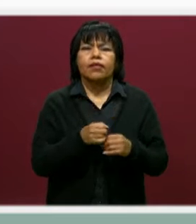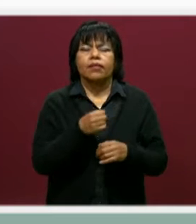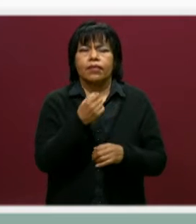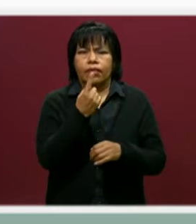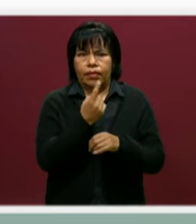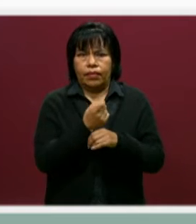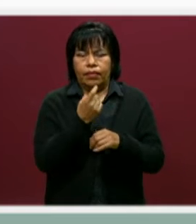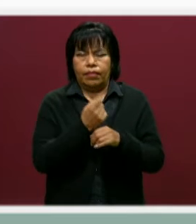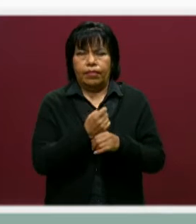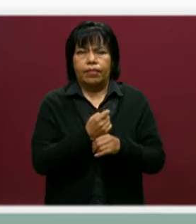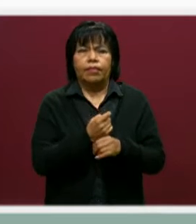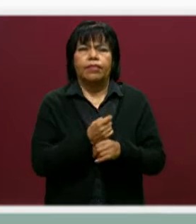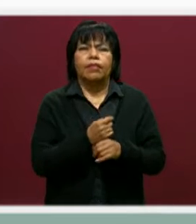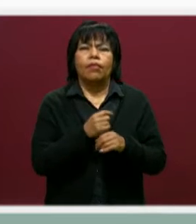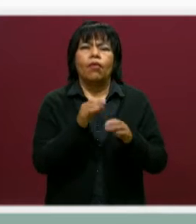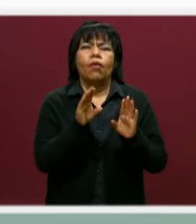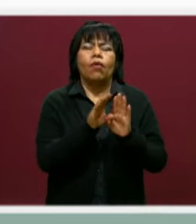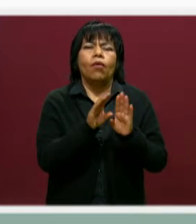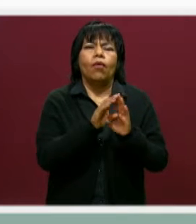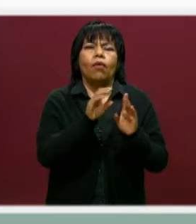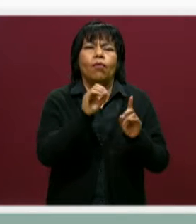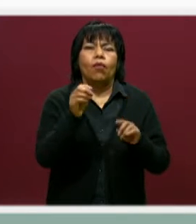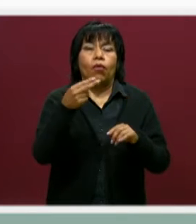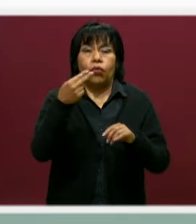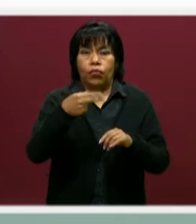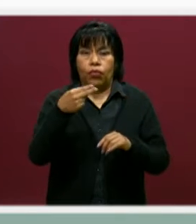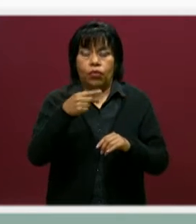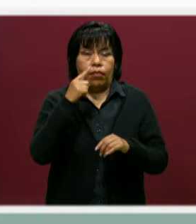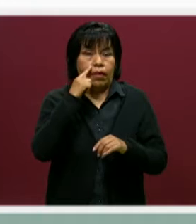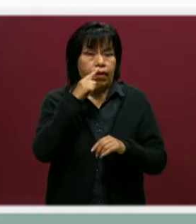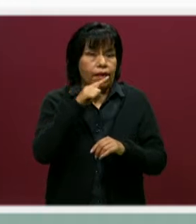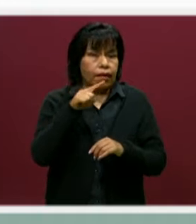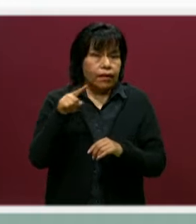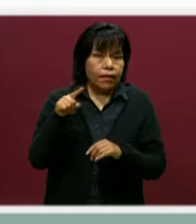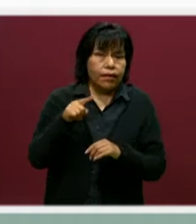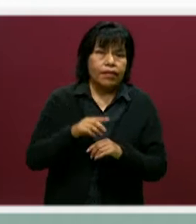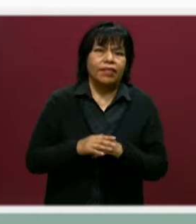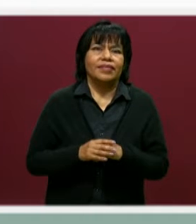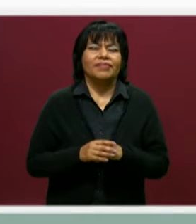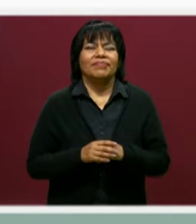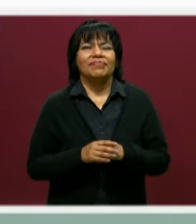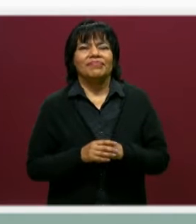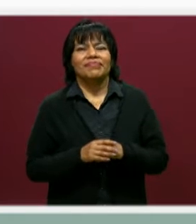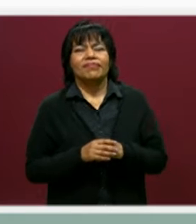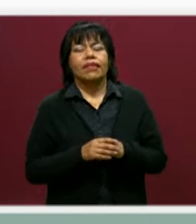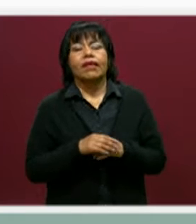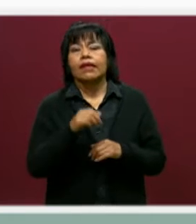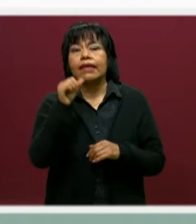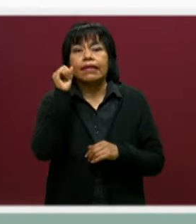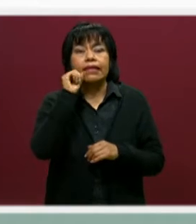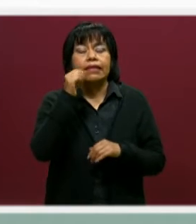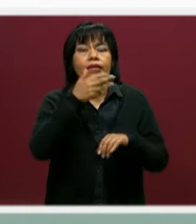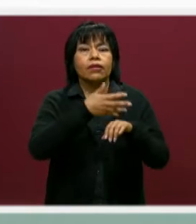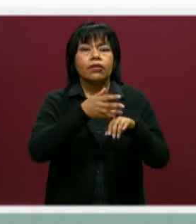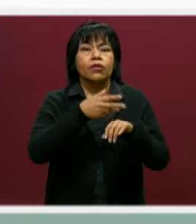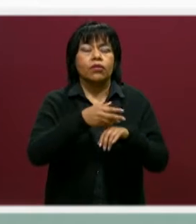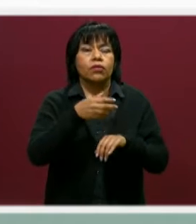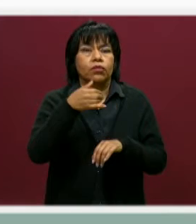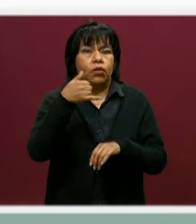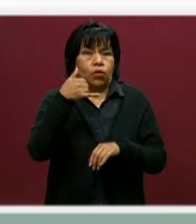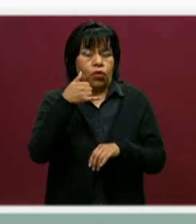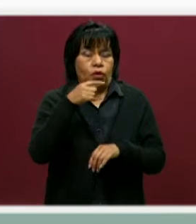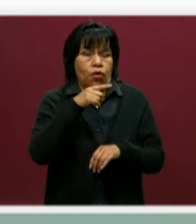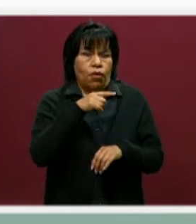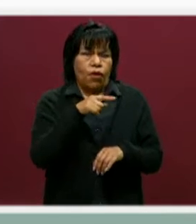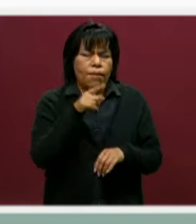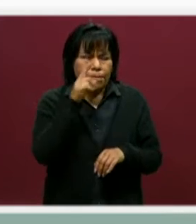primeros grados. Ahí están los nombres y los contactos para que usted los tenga a la mano y, por supuesto, tener siempre estas dos líneas telefónicas que hemos dado